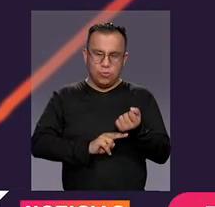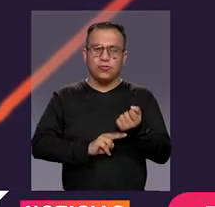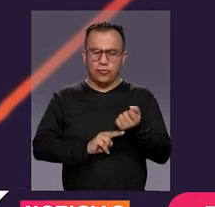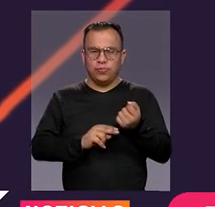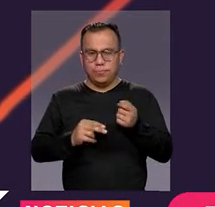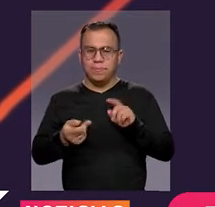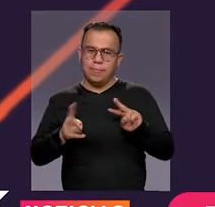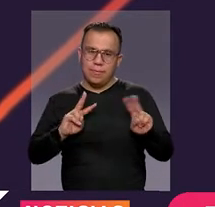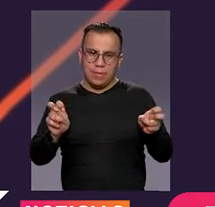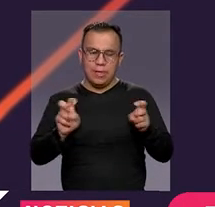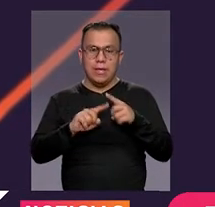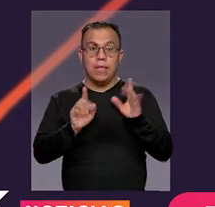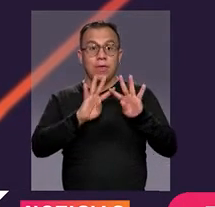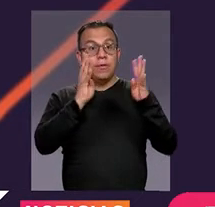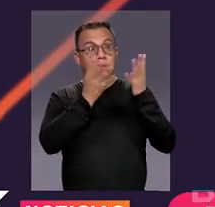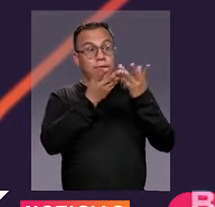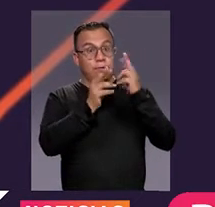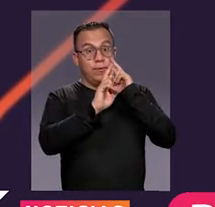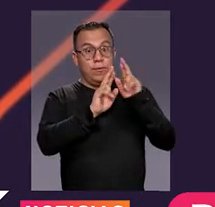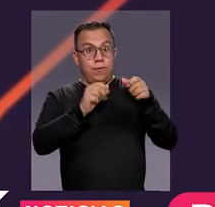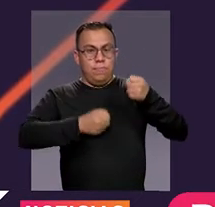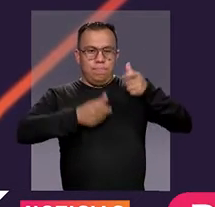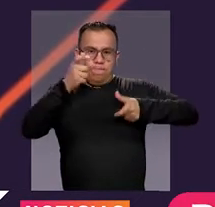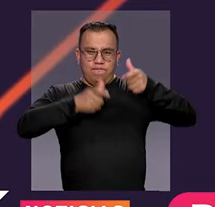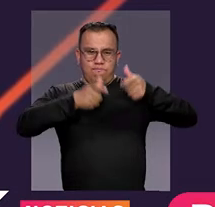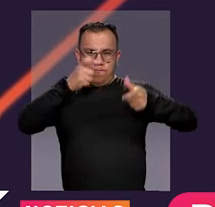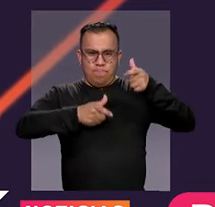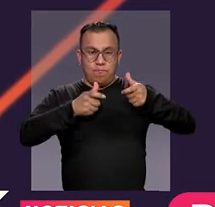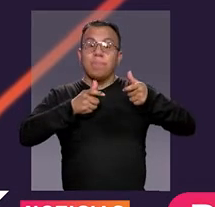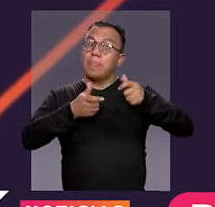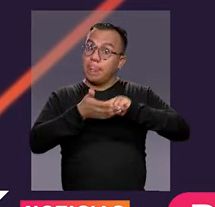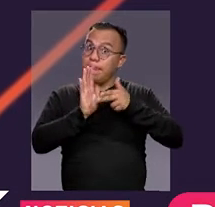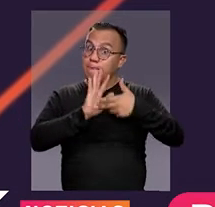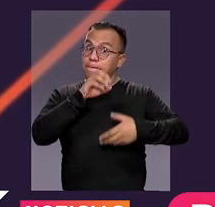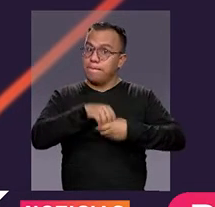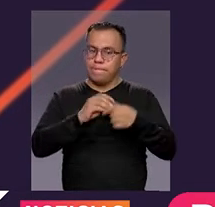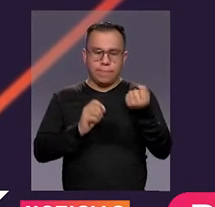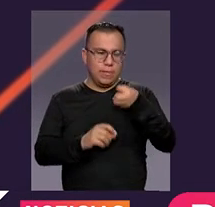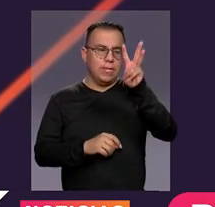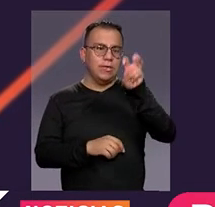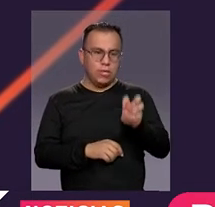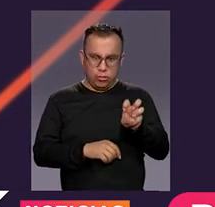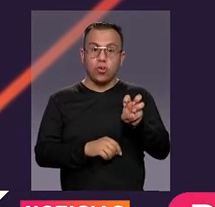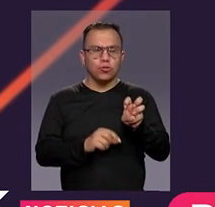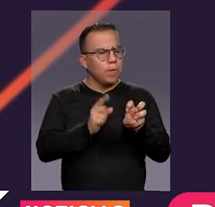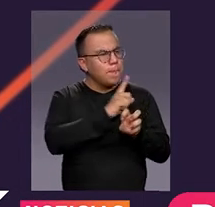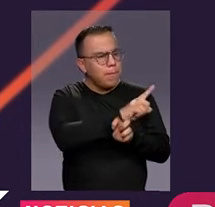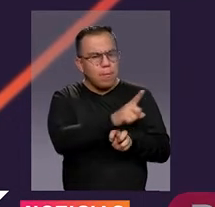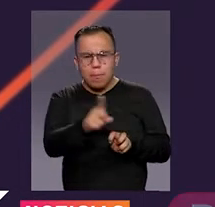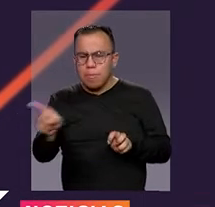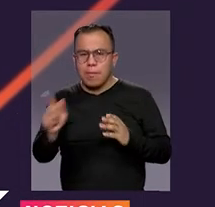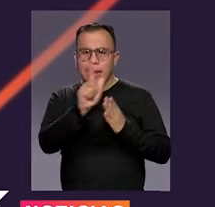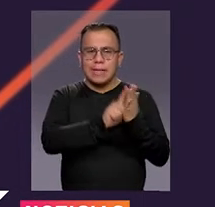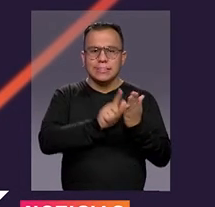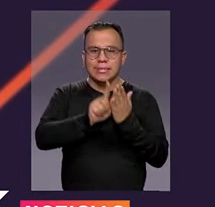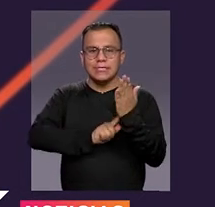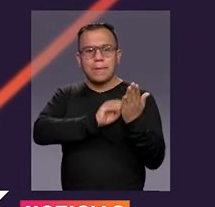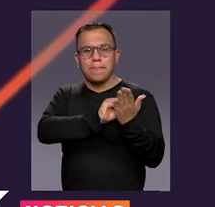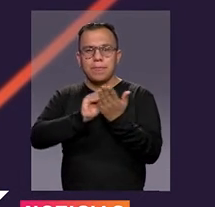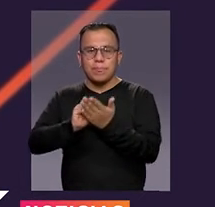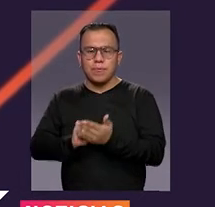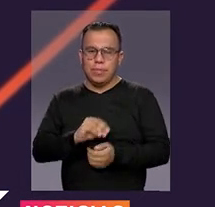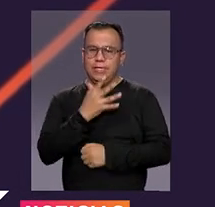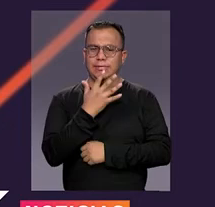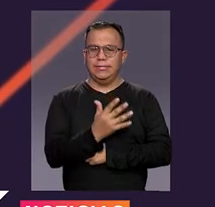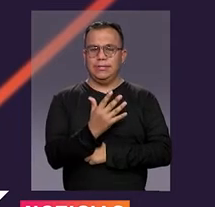Eso para el caso de la Cámara de Representantes de Bogotá significa que con 18 curules estas listas debieron incluir al menos